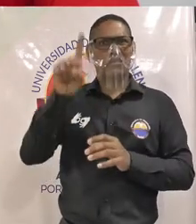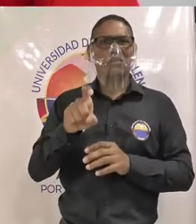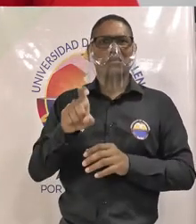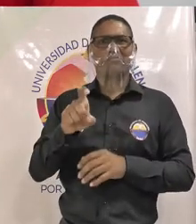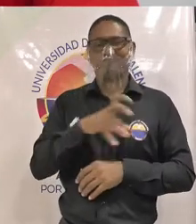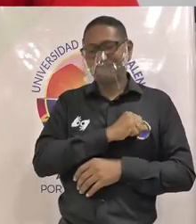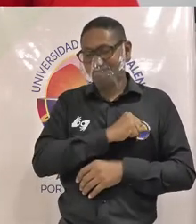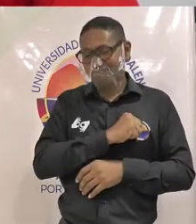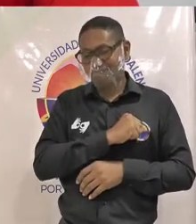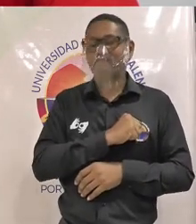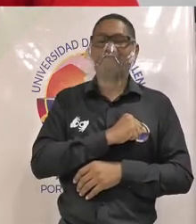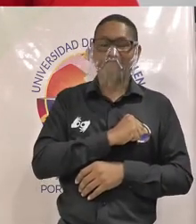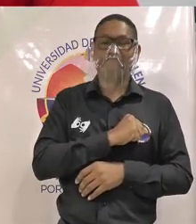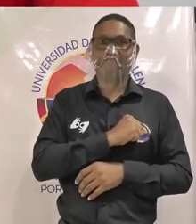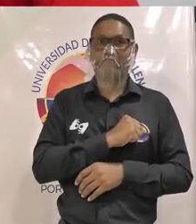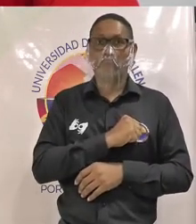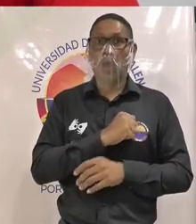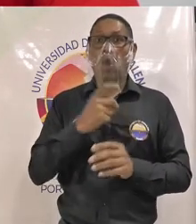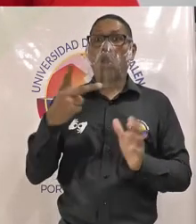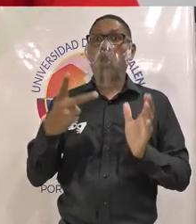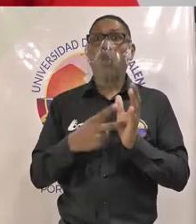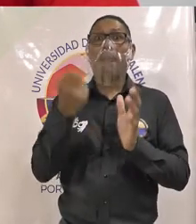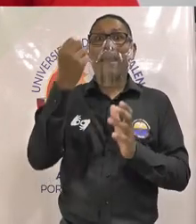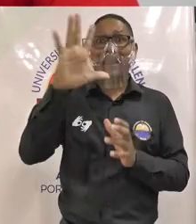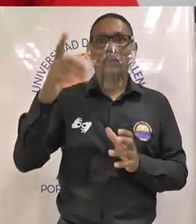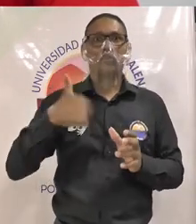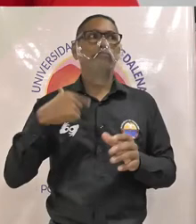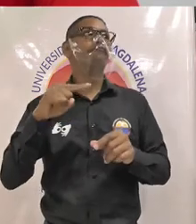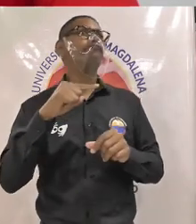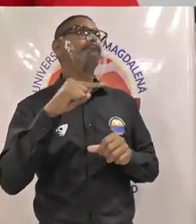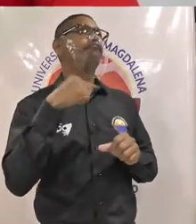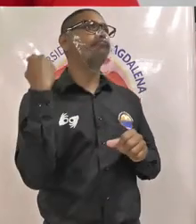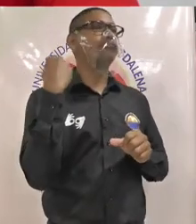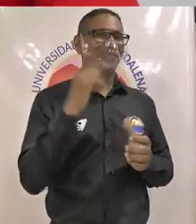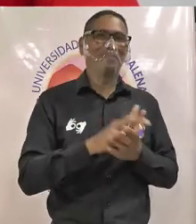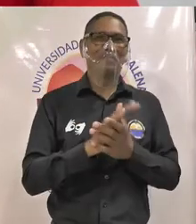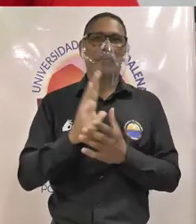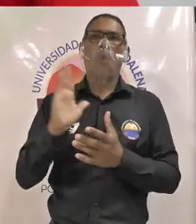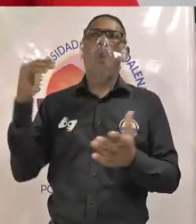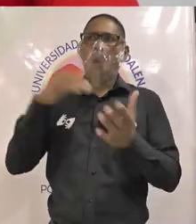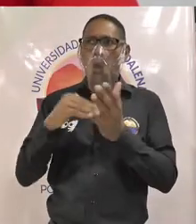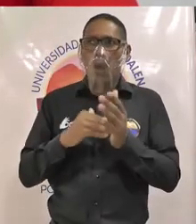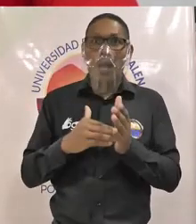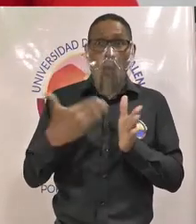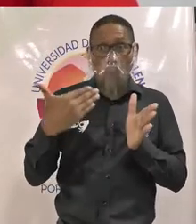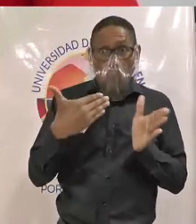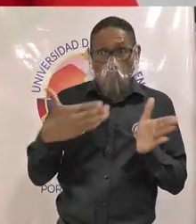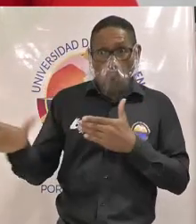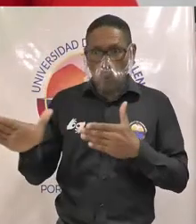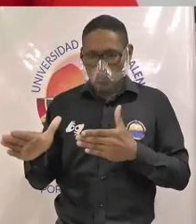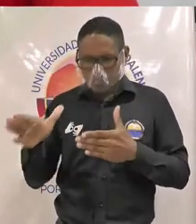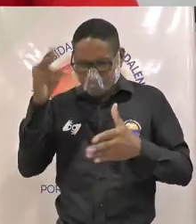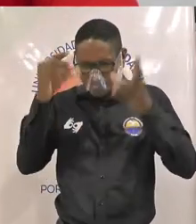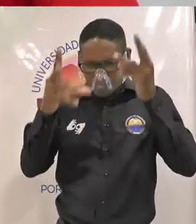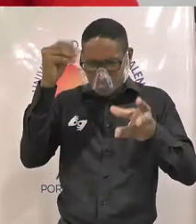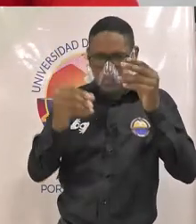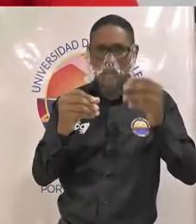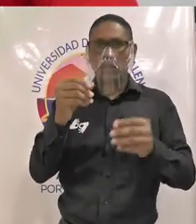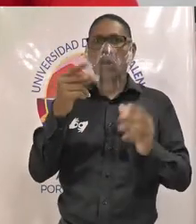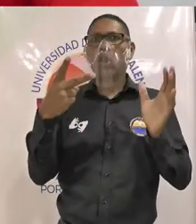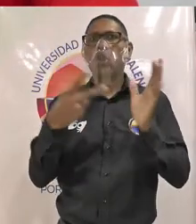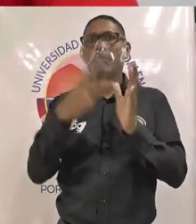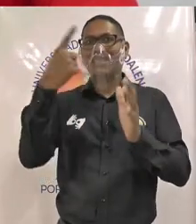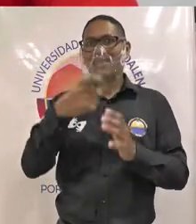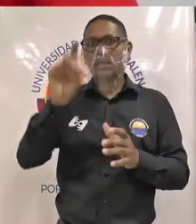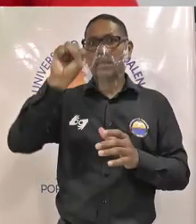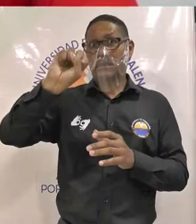que lastimosamente en el 2015 no pasé con el examen de admisión hice el curso nivelatorio pasé en la universidad en el 2016